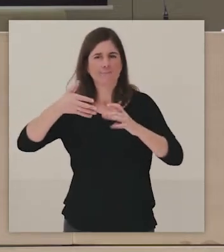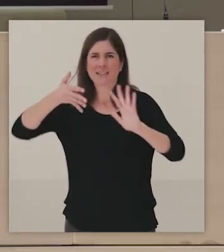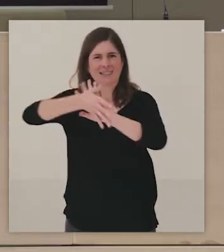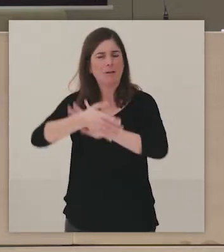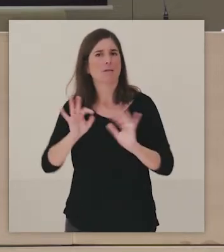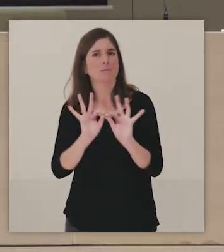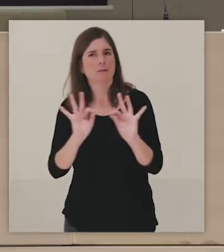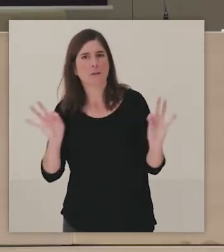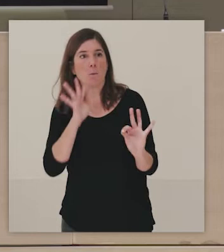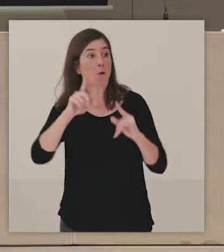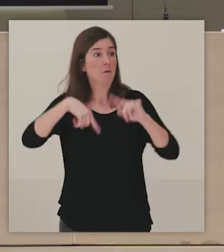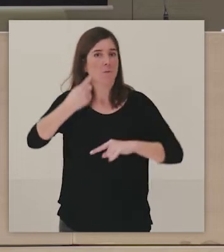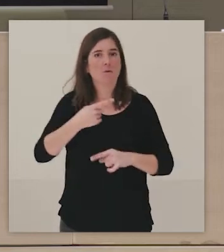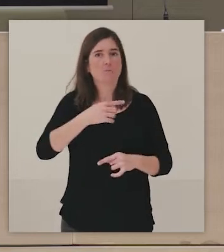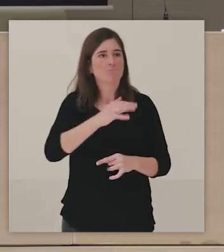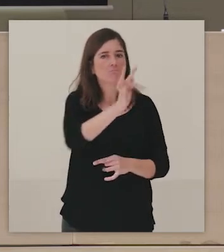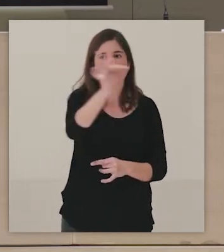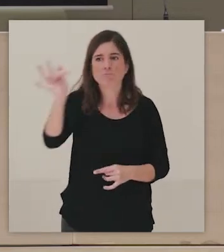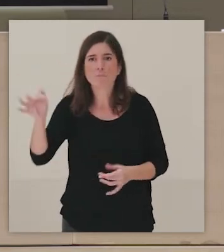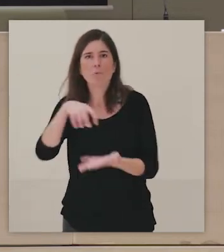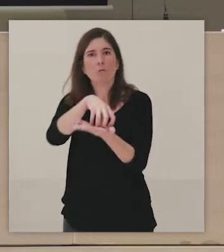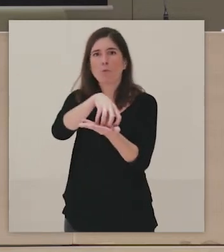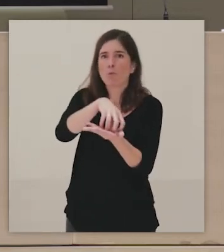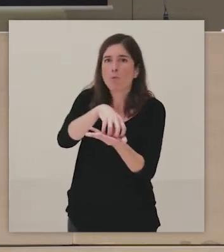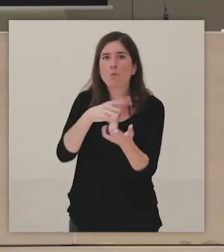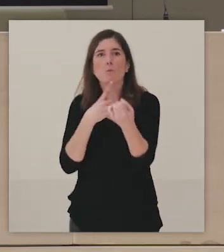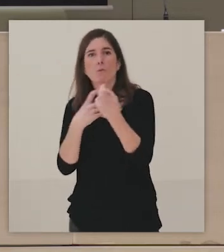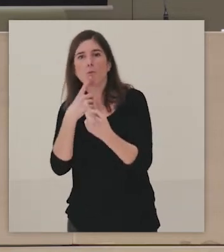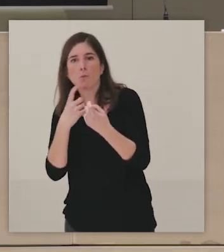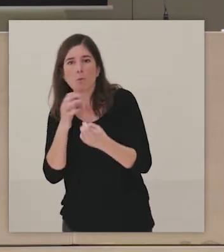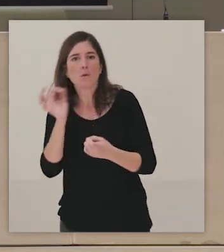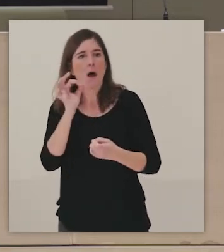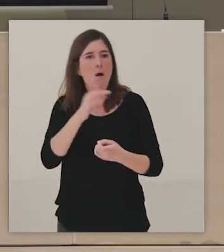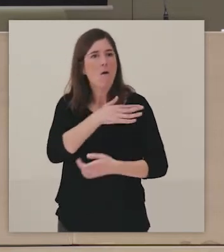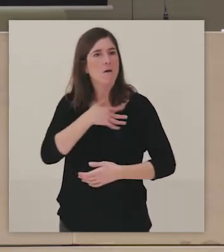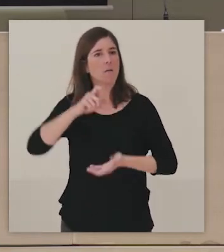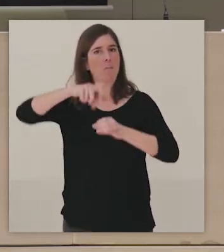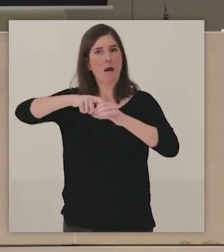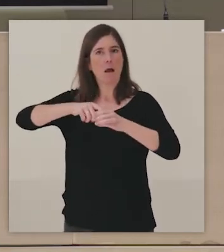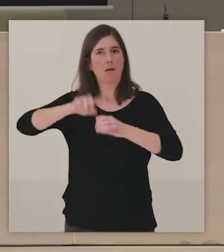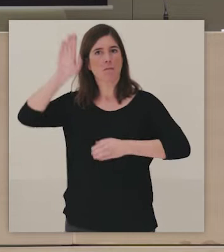imagino que puede haber preguntas o momentos de comentarios, pues podemos